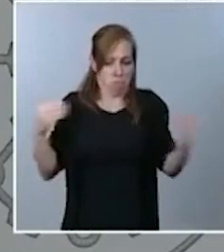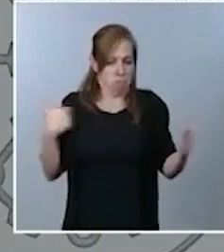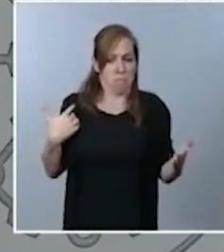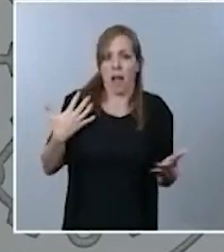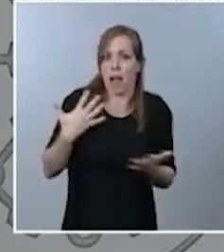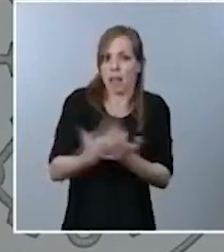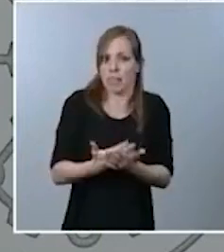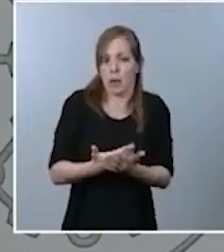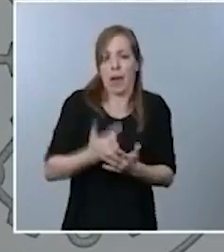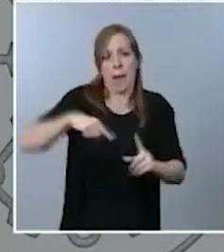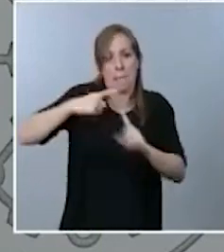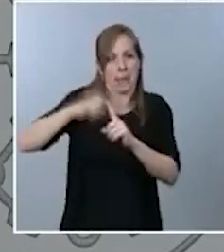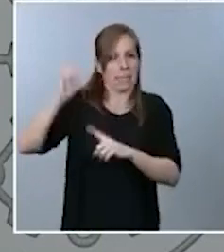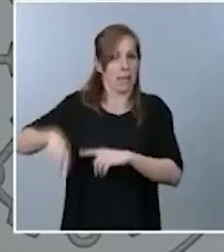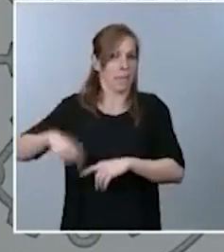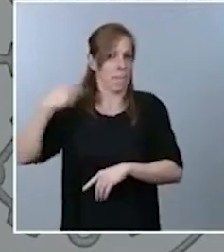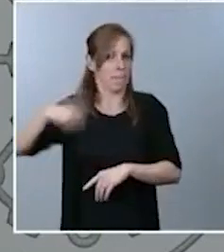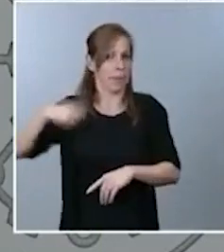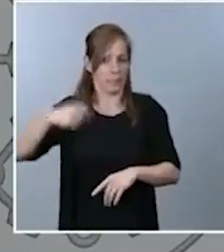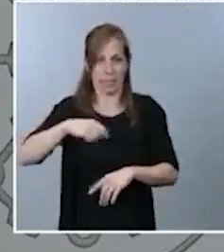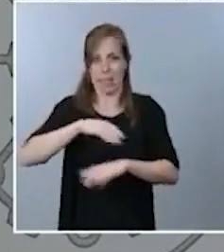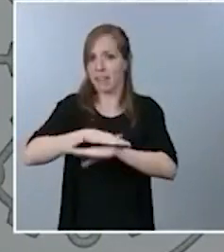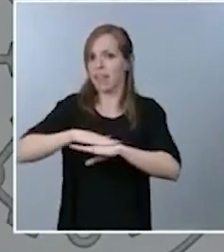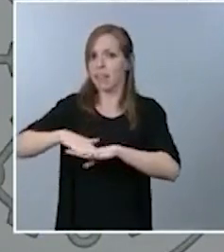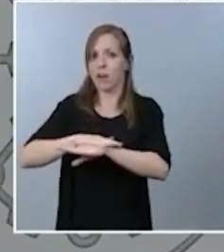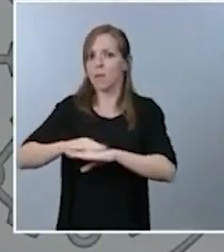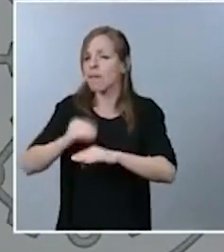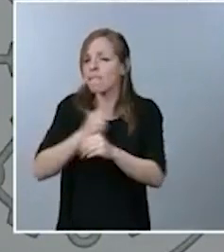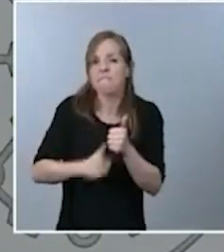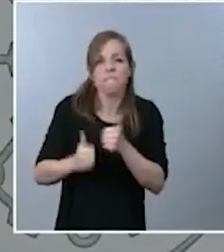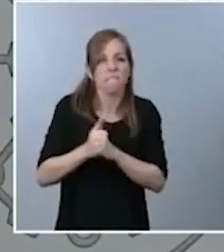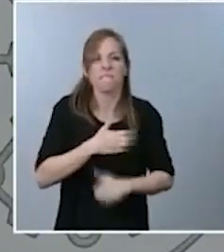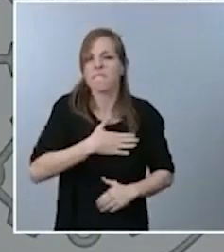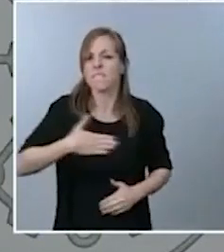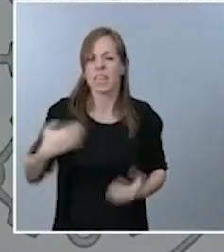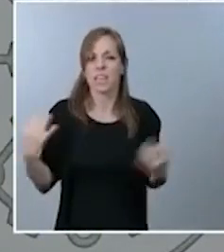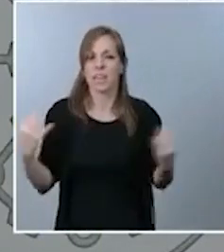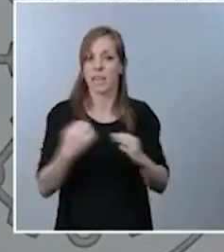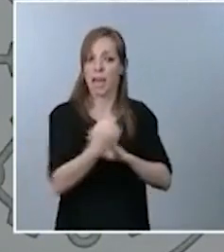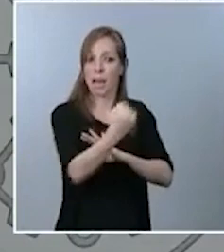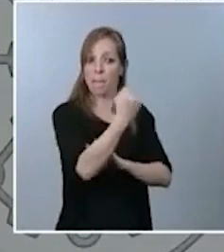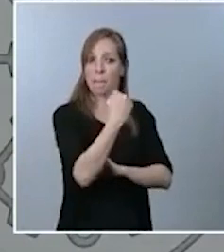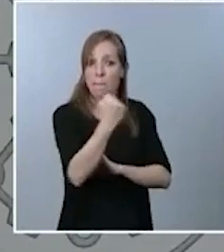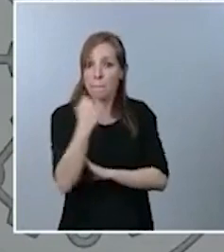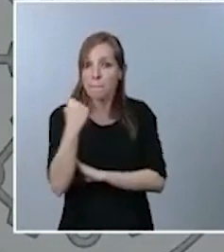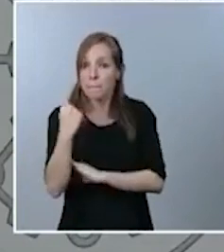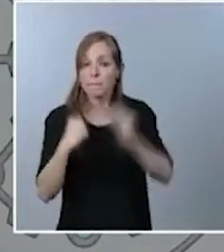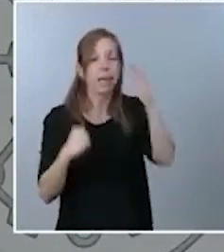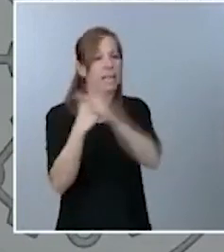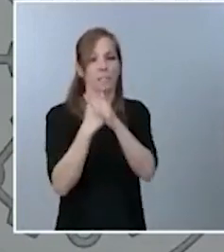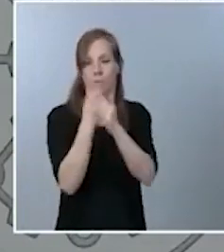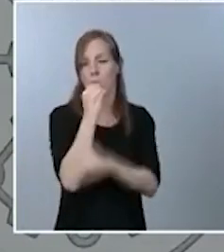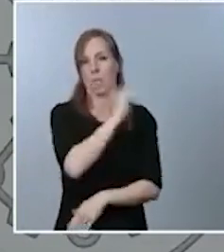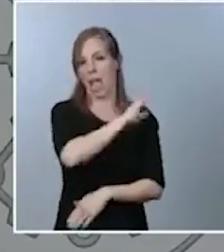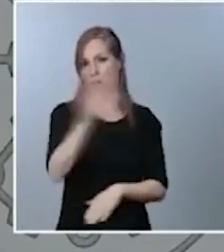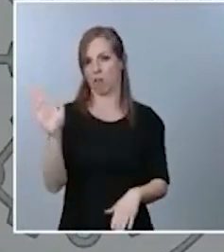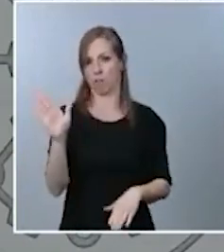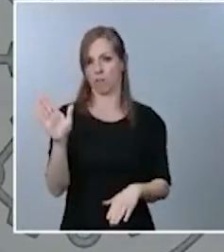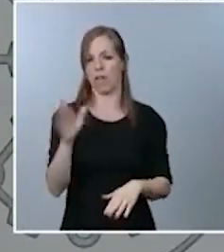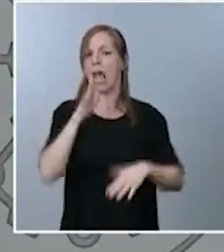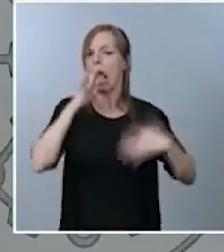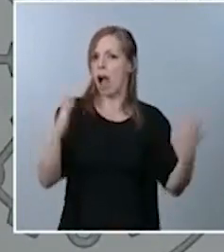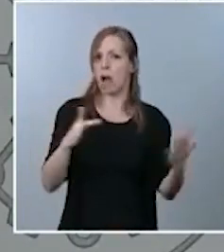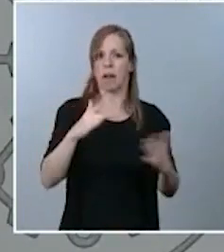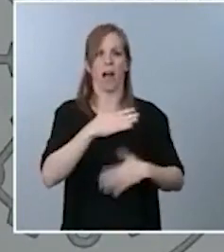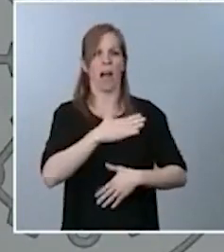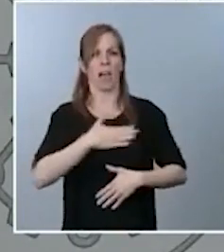presidente del Gobierno ha sido que cuantos más mejor lo puedan apoyar. No creemos que sea momento de vetos cruzados, no